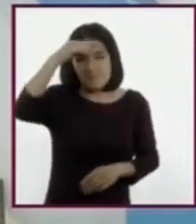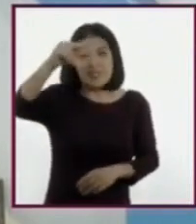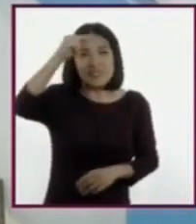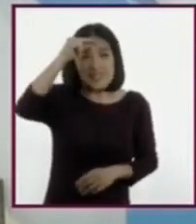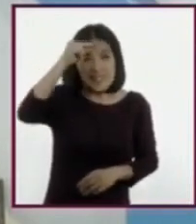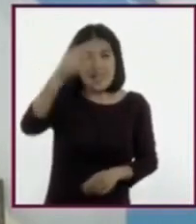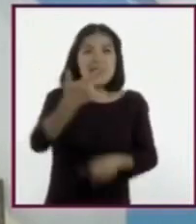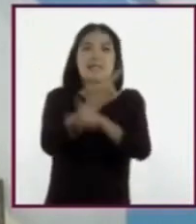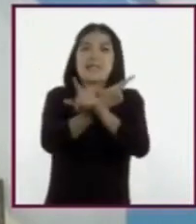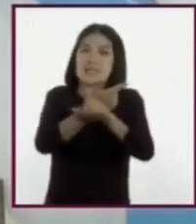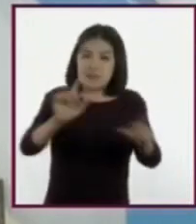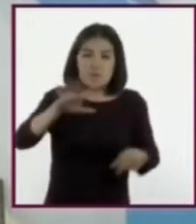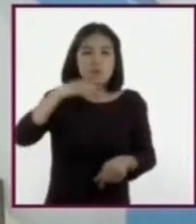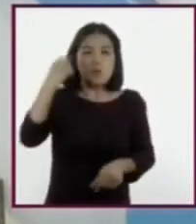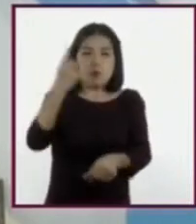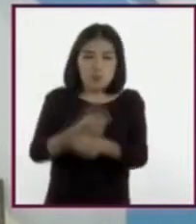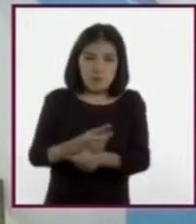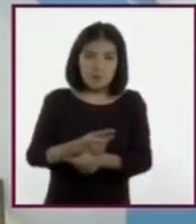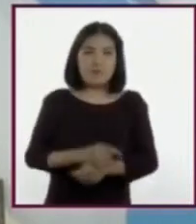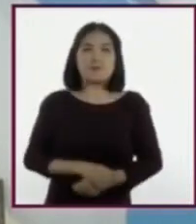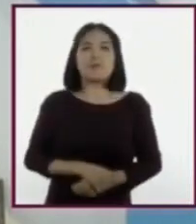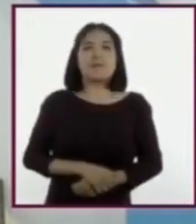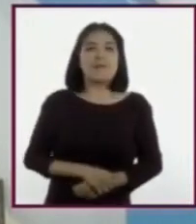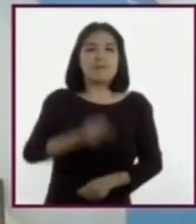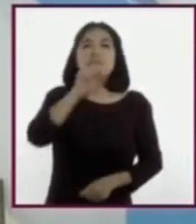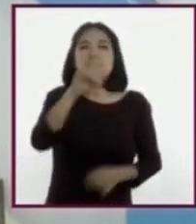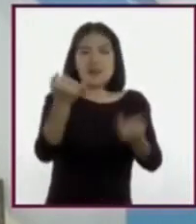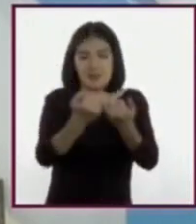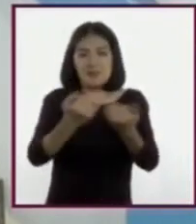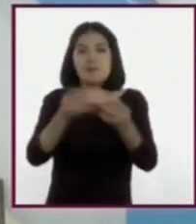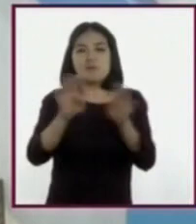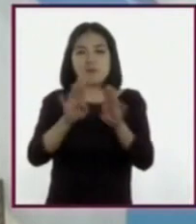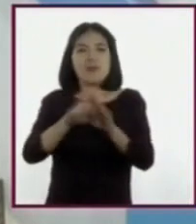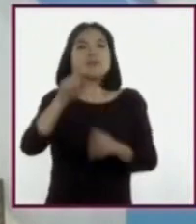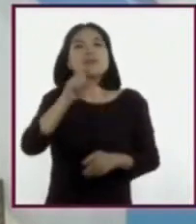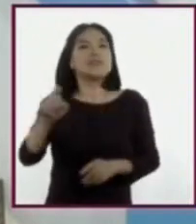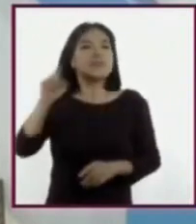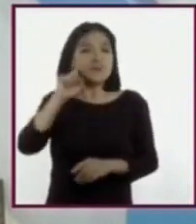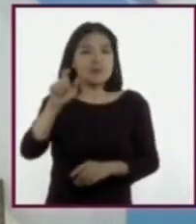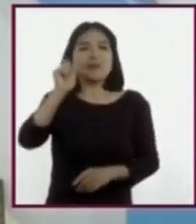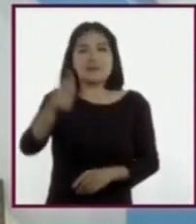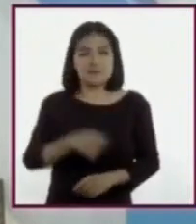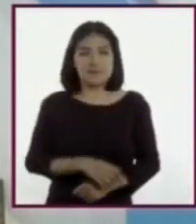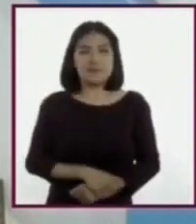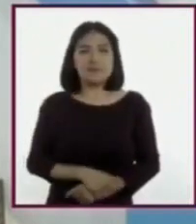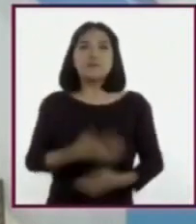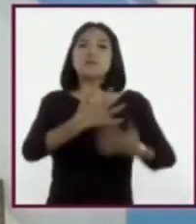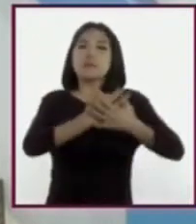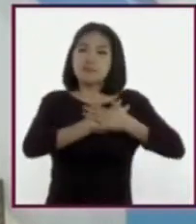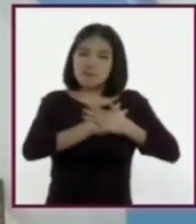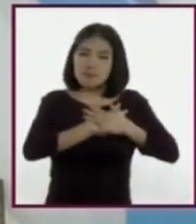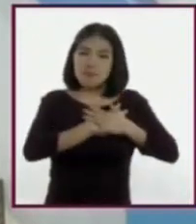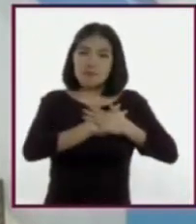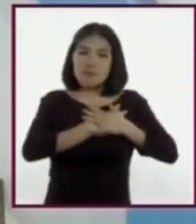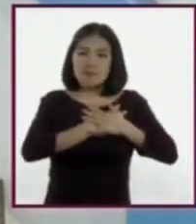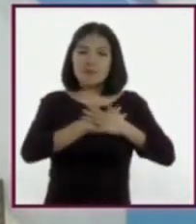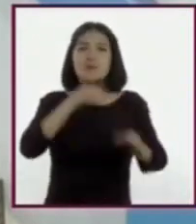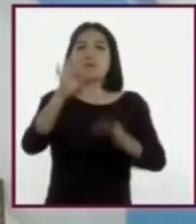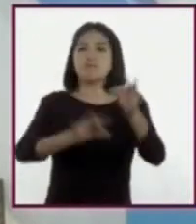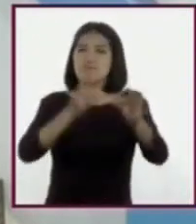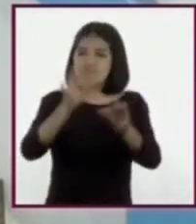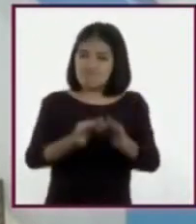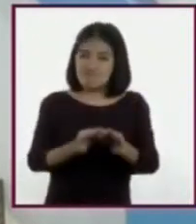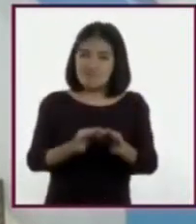El autor también decía que las palabras claves para un ejercicio pleno de la sexualidad son amor, compromiso,